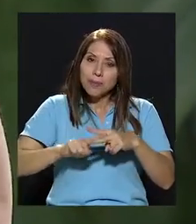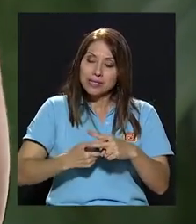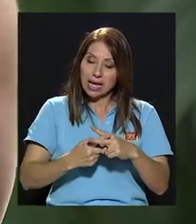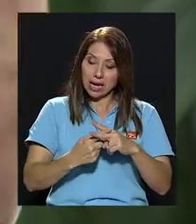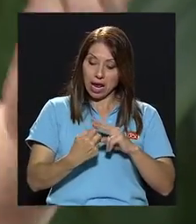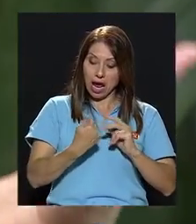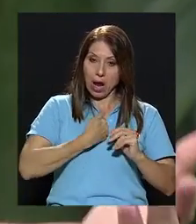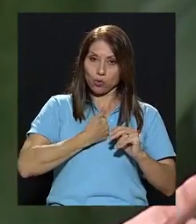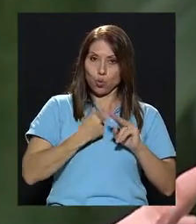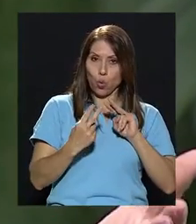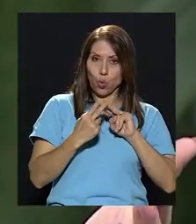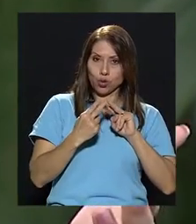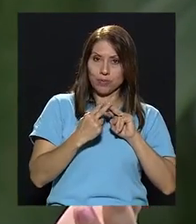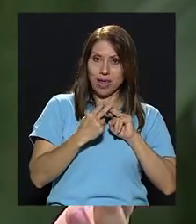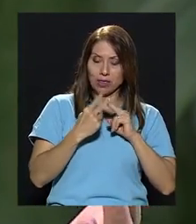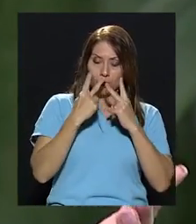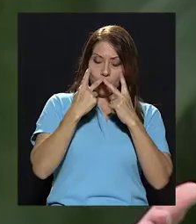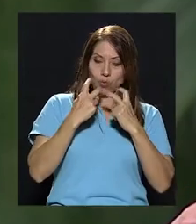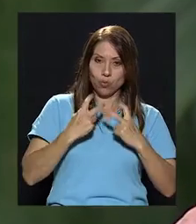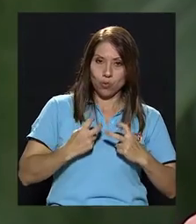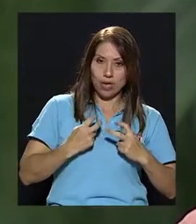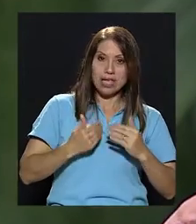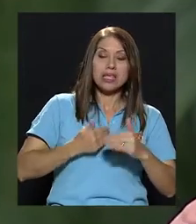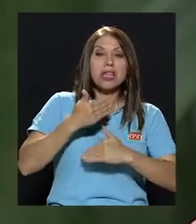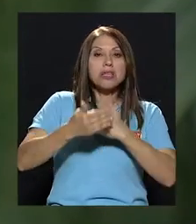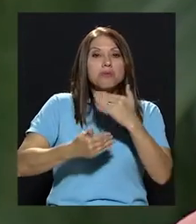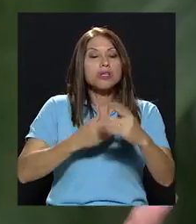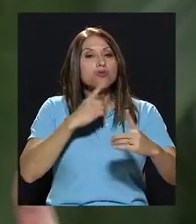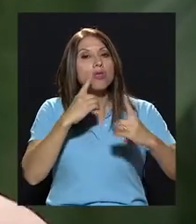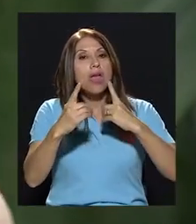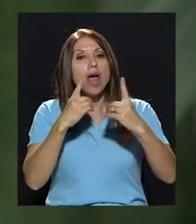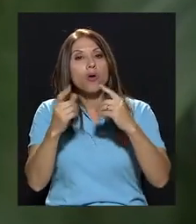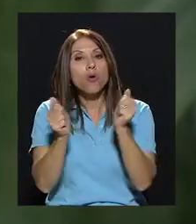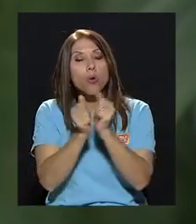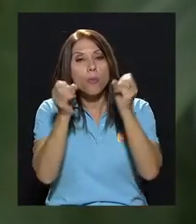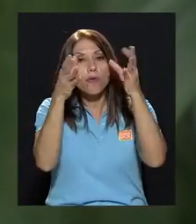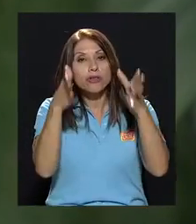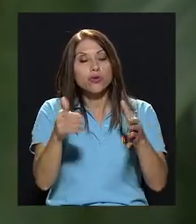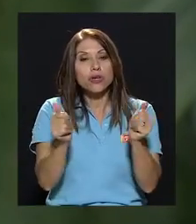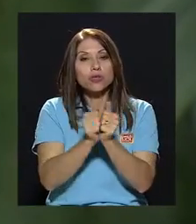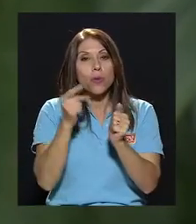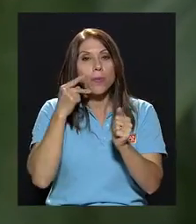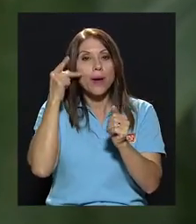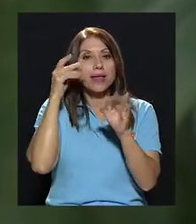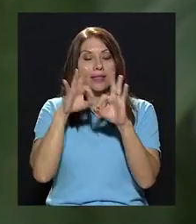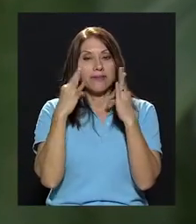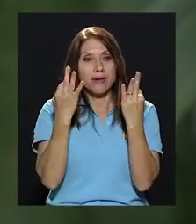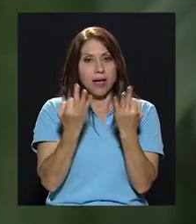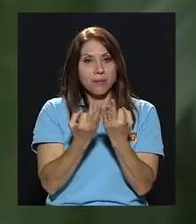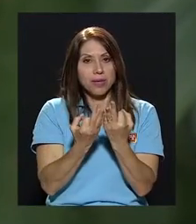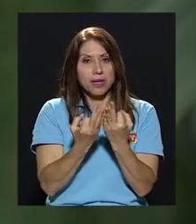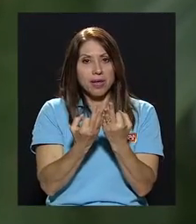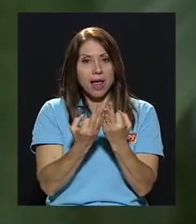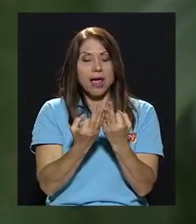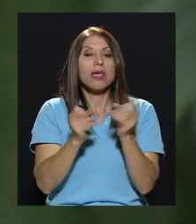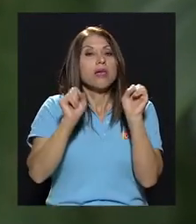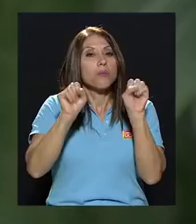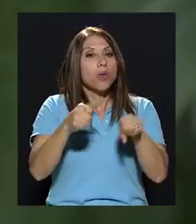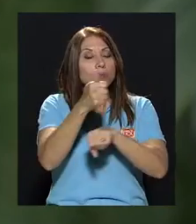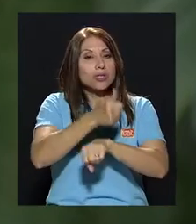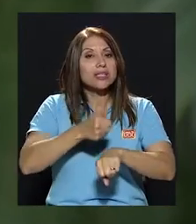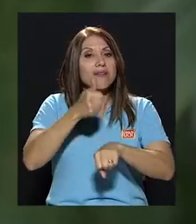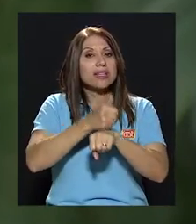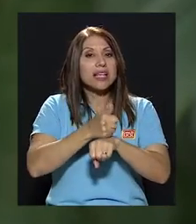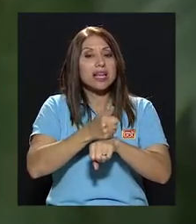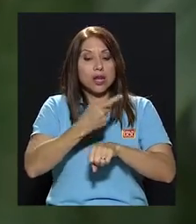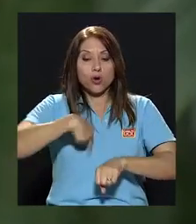hasta un diálogo permanente con profesores, con padres de familia y poder ir estableciendo precisamente cómo